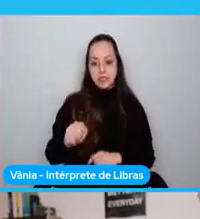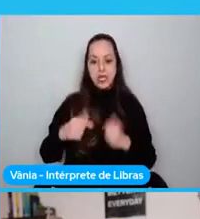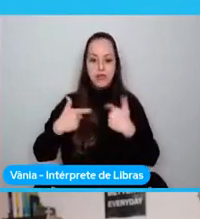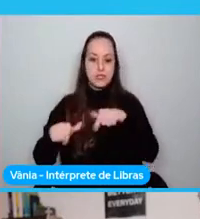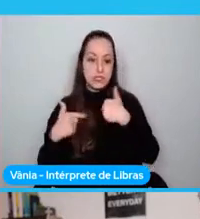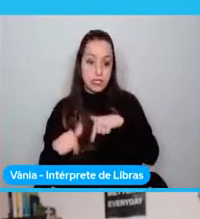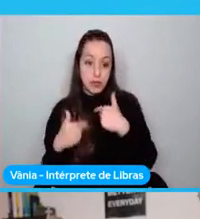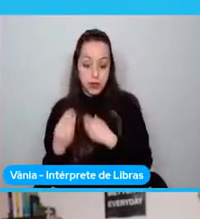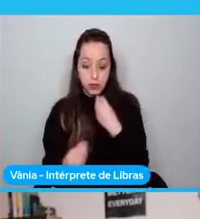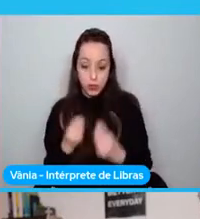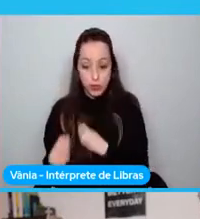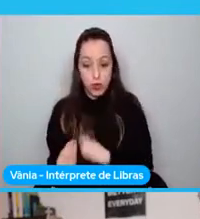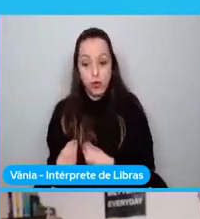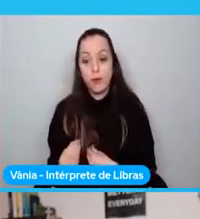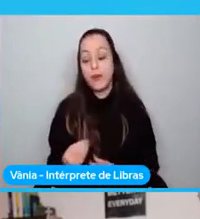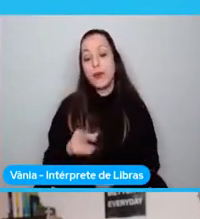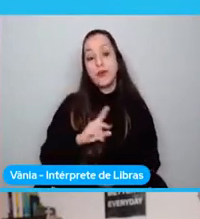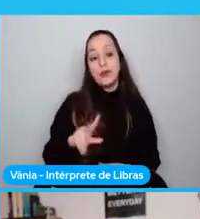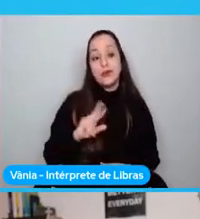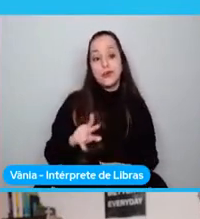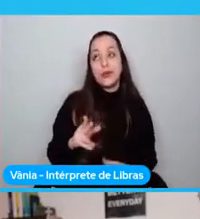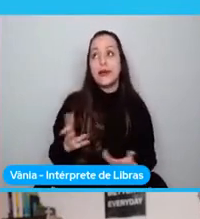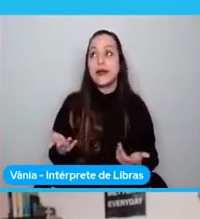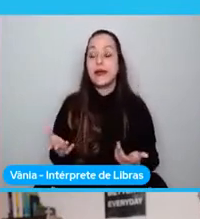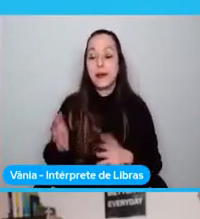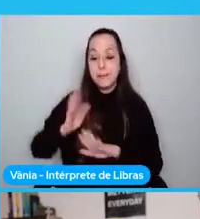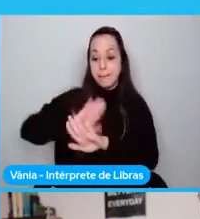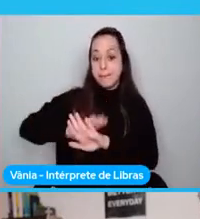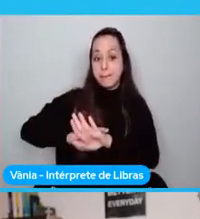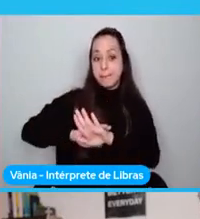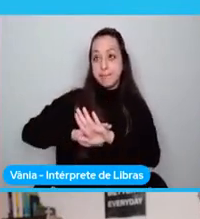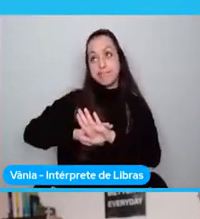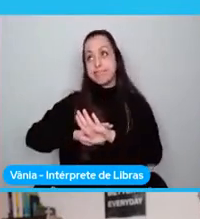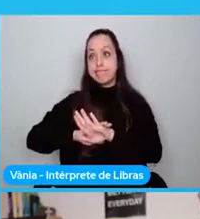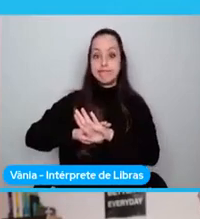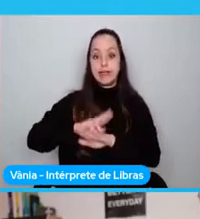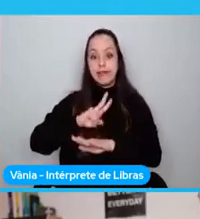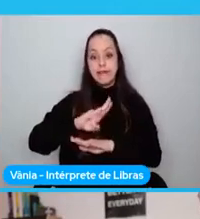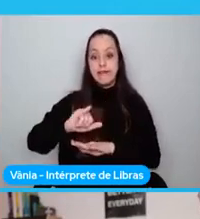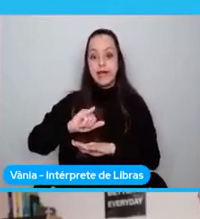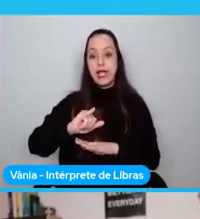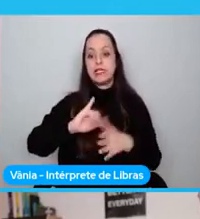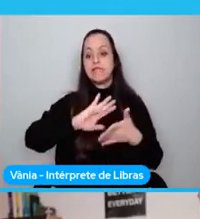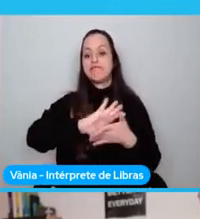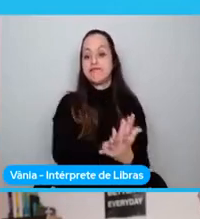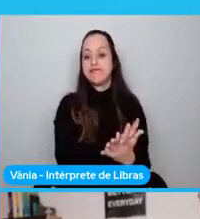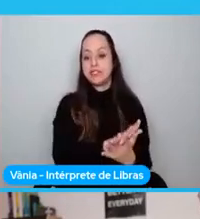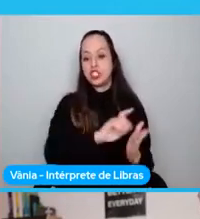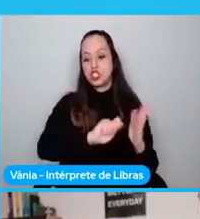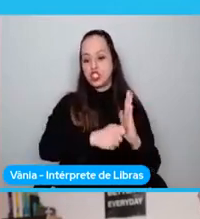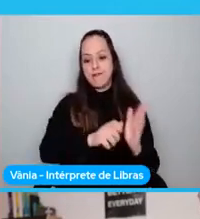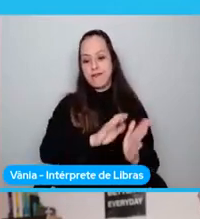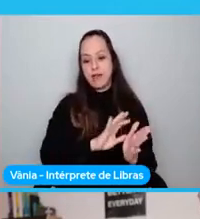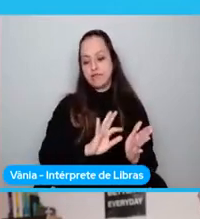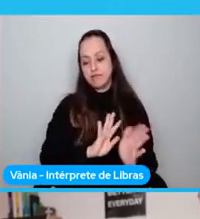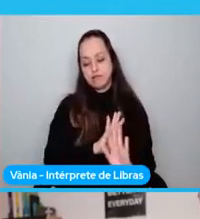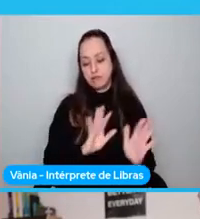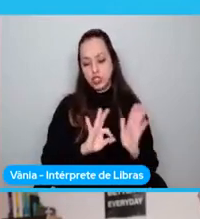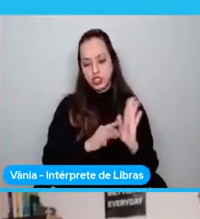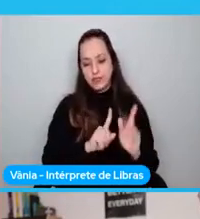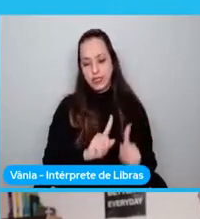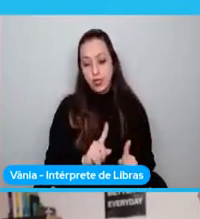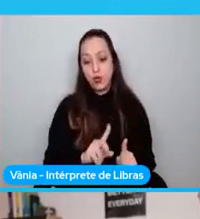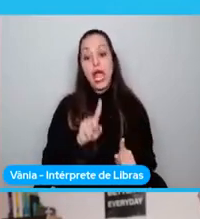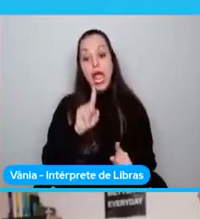su ideal detrás no es batallar con JavaScript. Lo contrario, utiliza